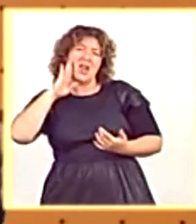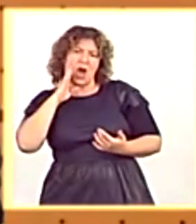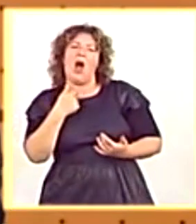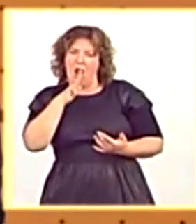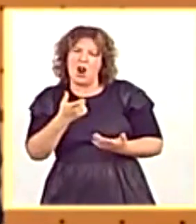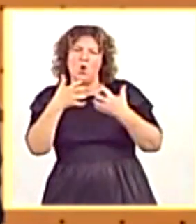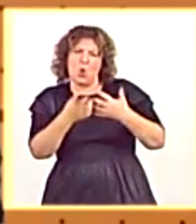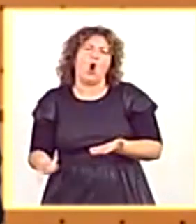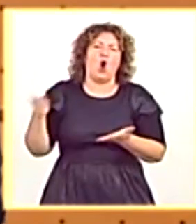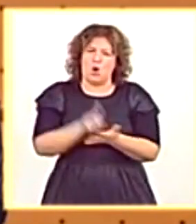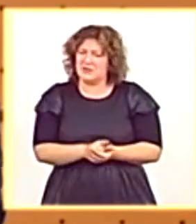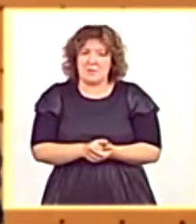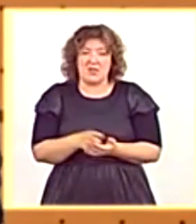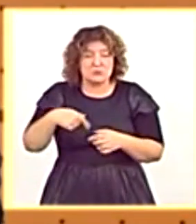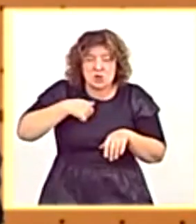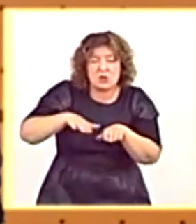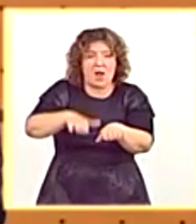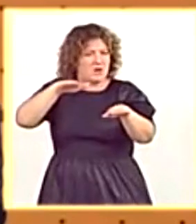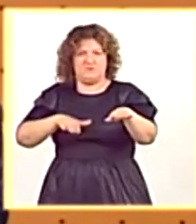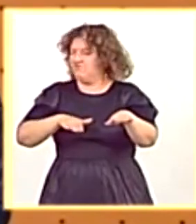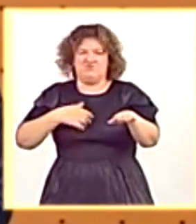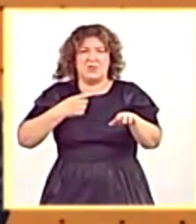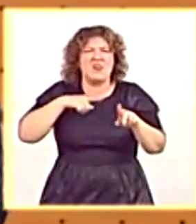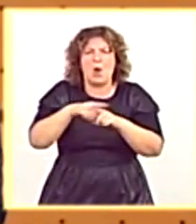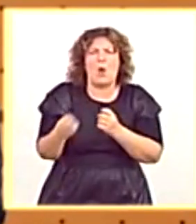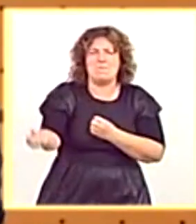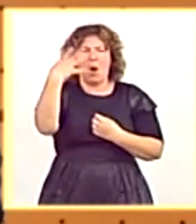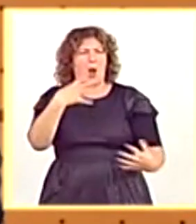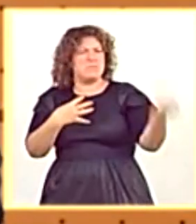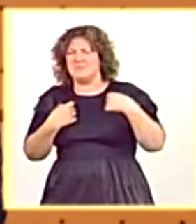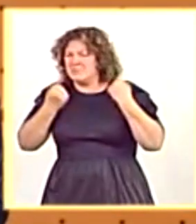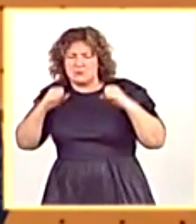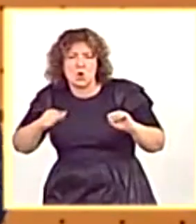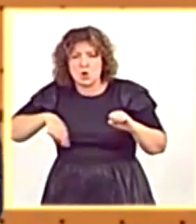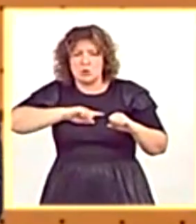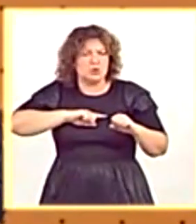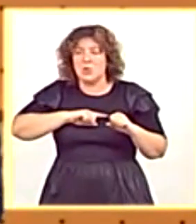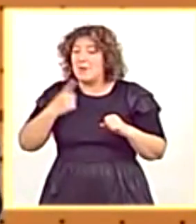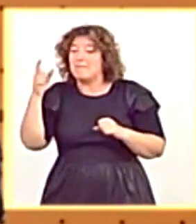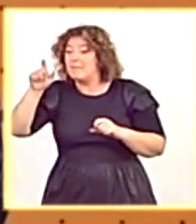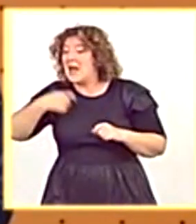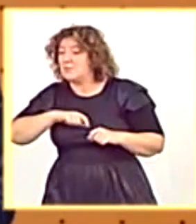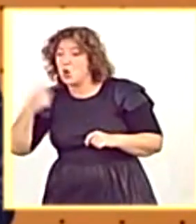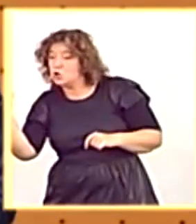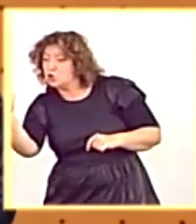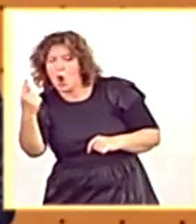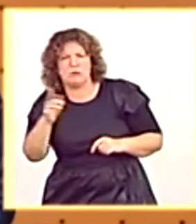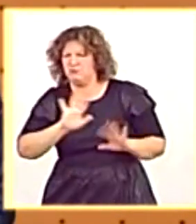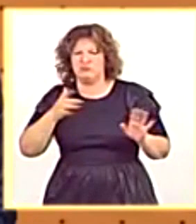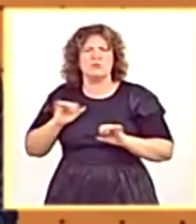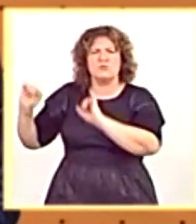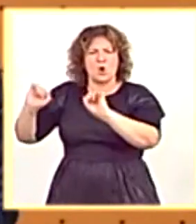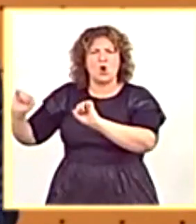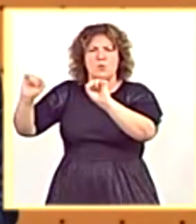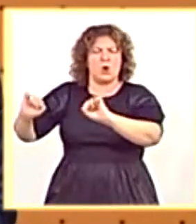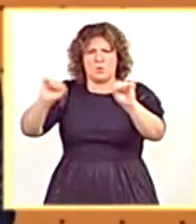atrás. Nos tiren lo que nos tiren. Somos la última barrera. No se dejará a ningún español solo. Y eso es lo que vamos a hacer nosotros.